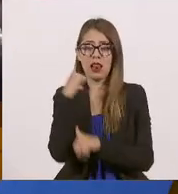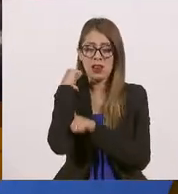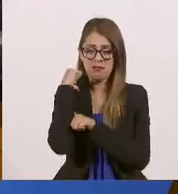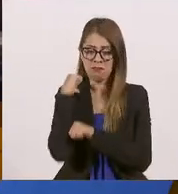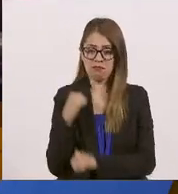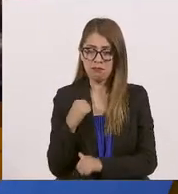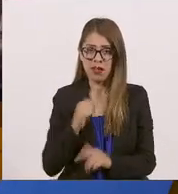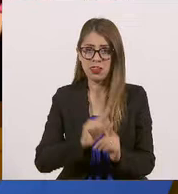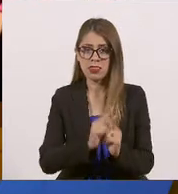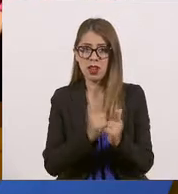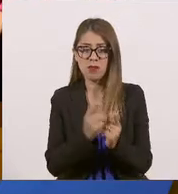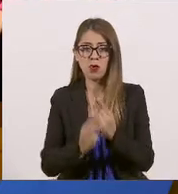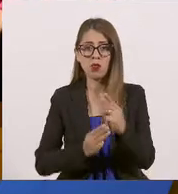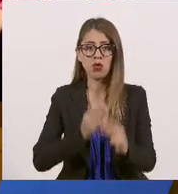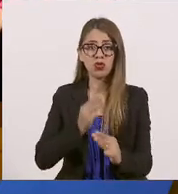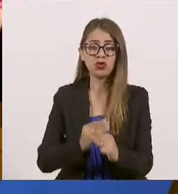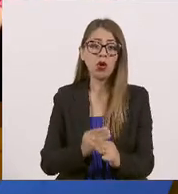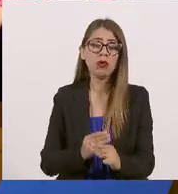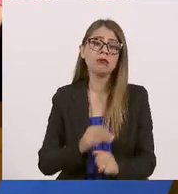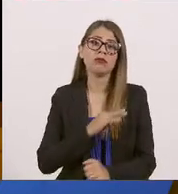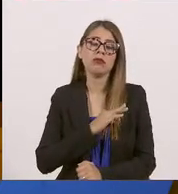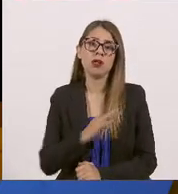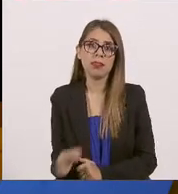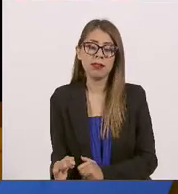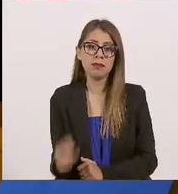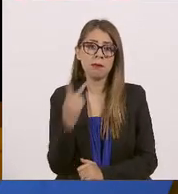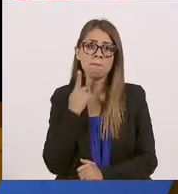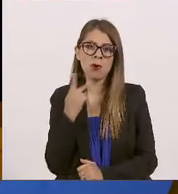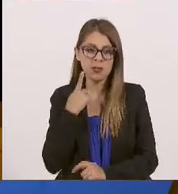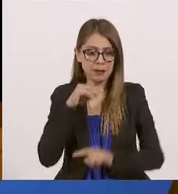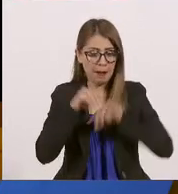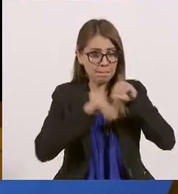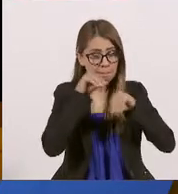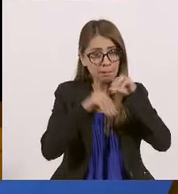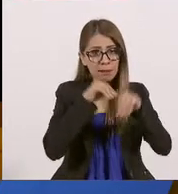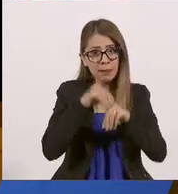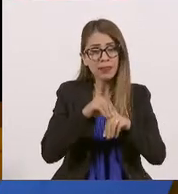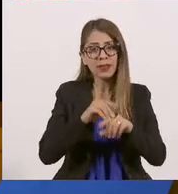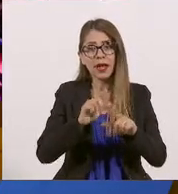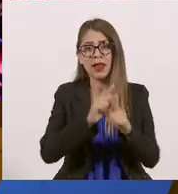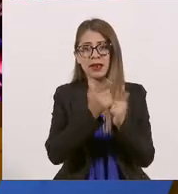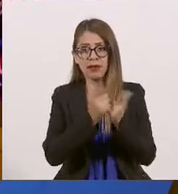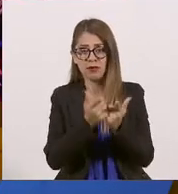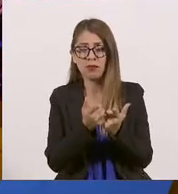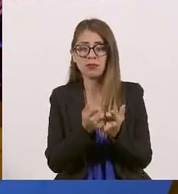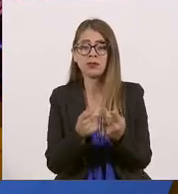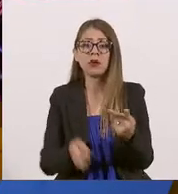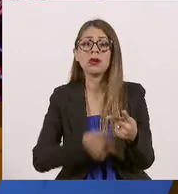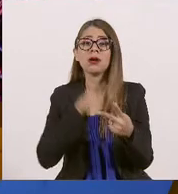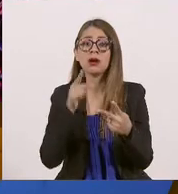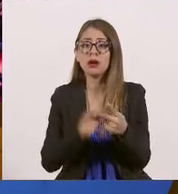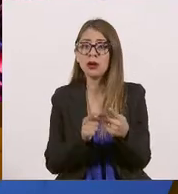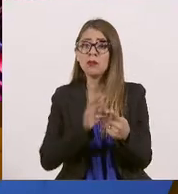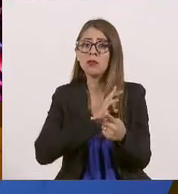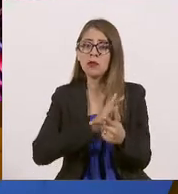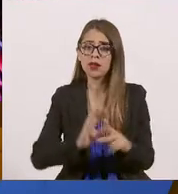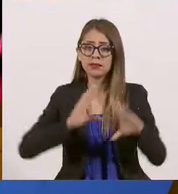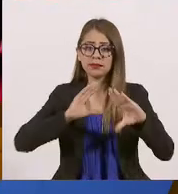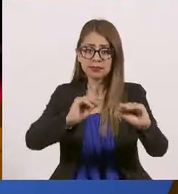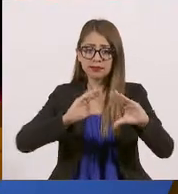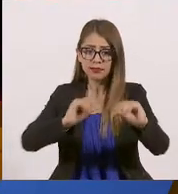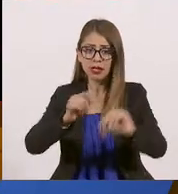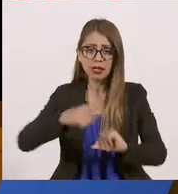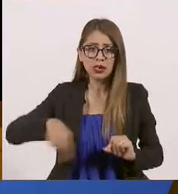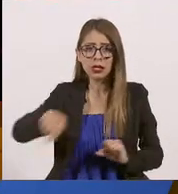deje políticas públicas de largo aliento por una parte para el sector del libro y la lectura, pero por otra parte también que deje algo en la ciudadanía